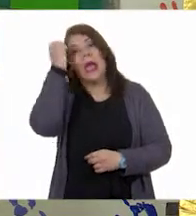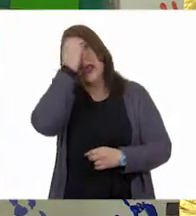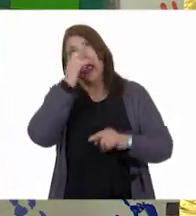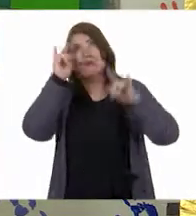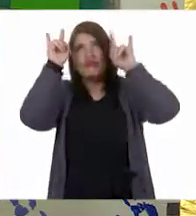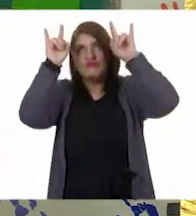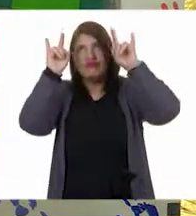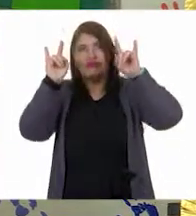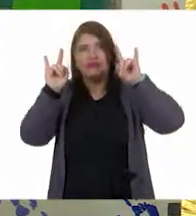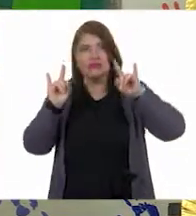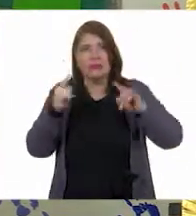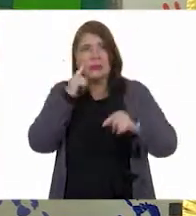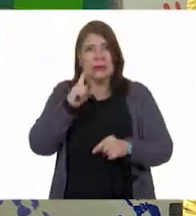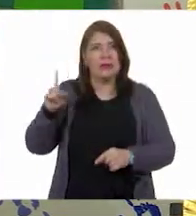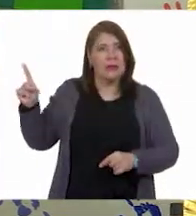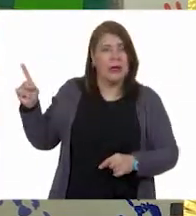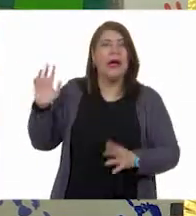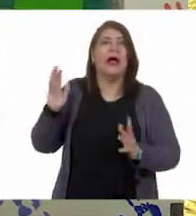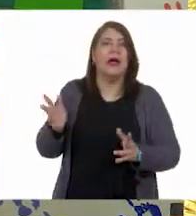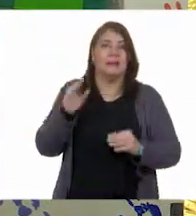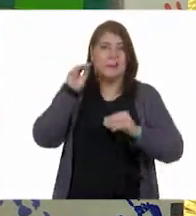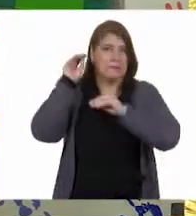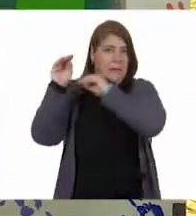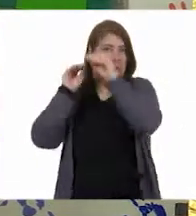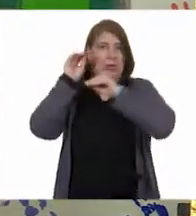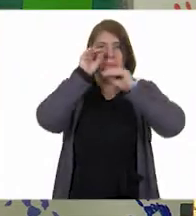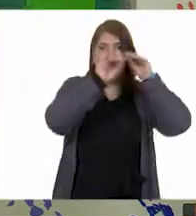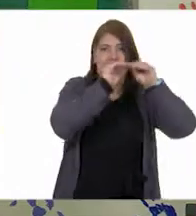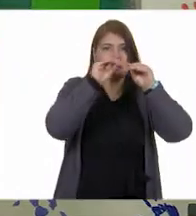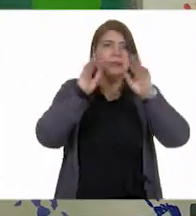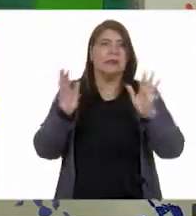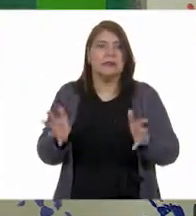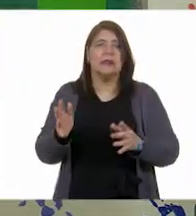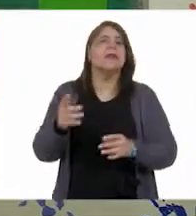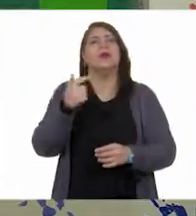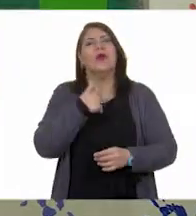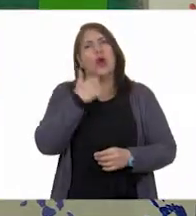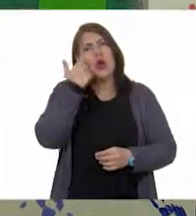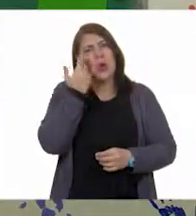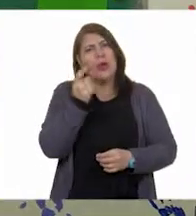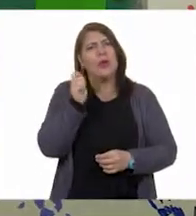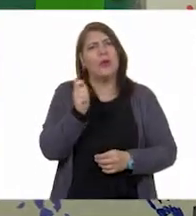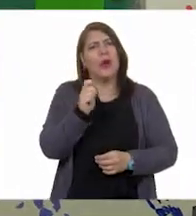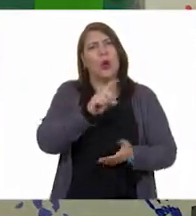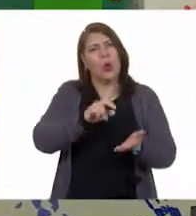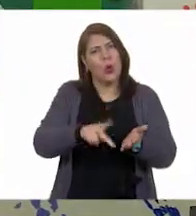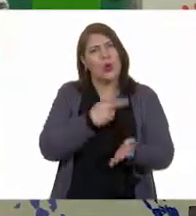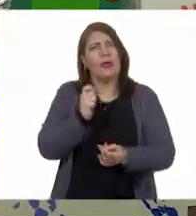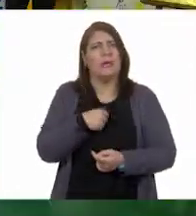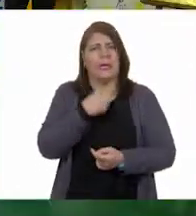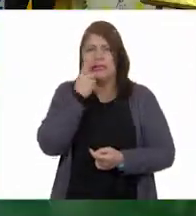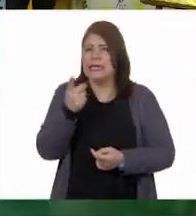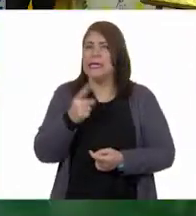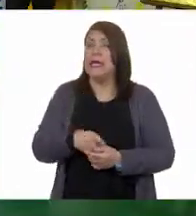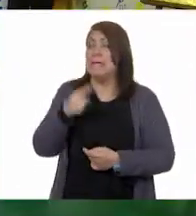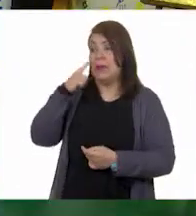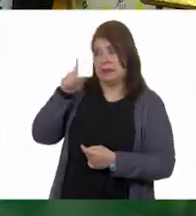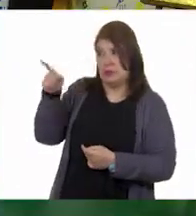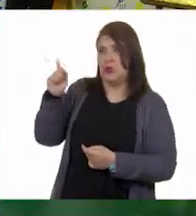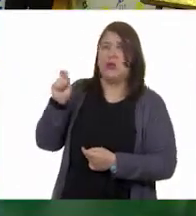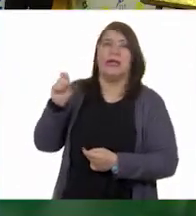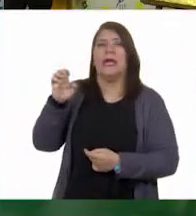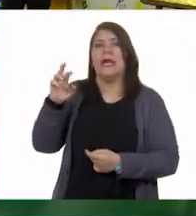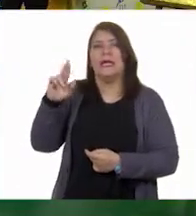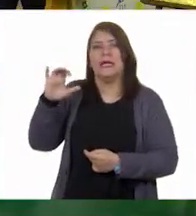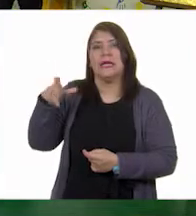este esquema que aparte nosotros armamos, me gustaría retarlos a algo. Sí. Erick, te voy a retar a ti.